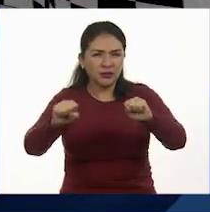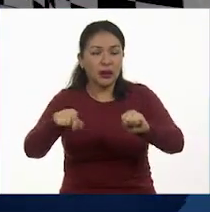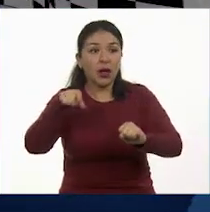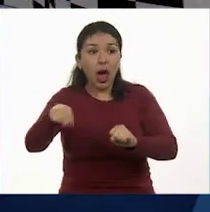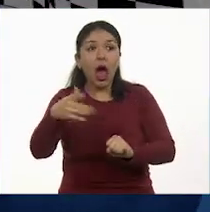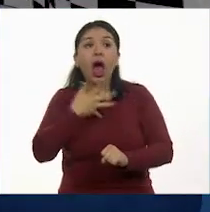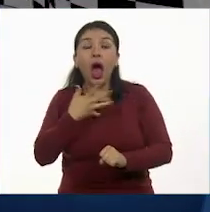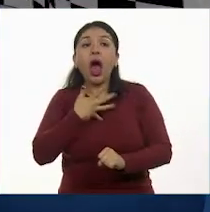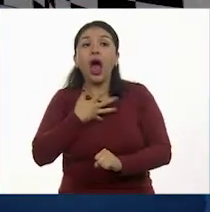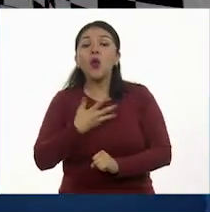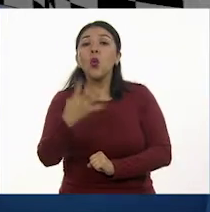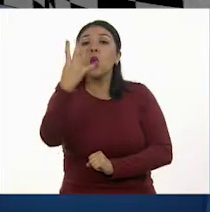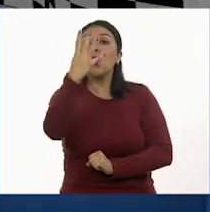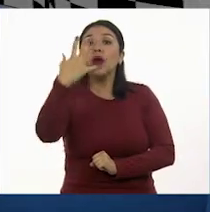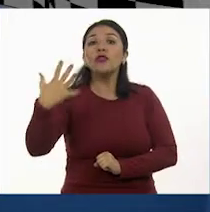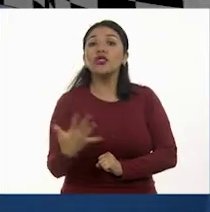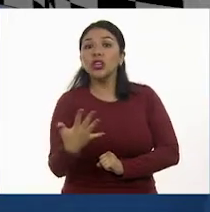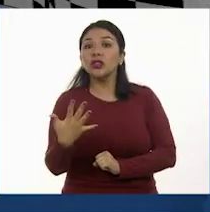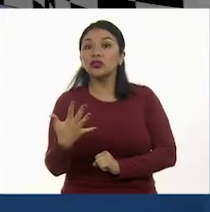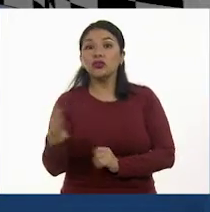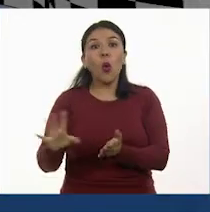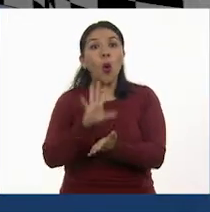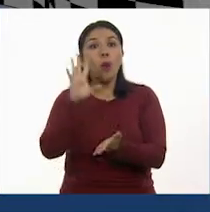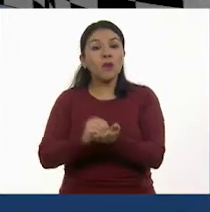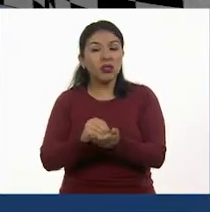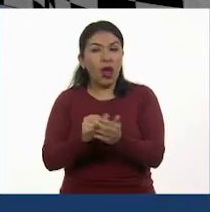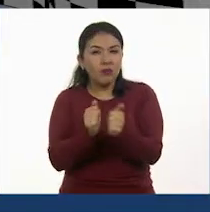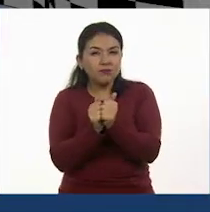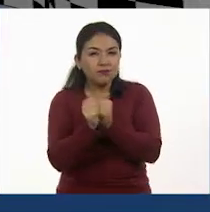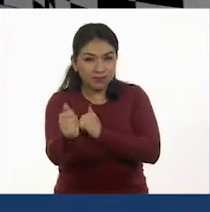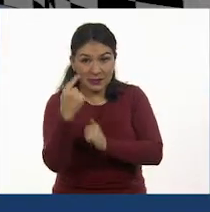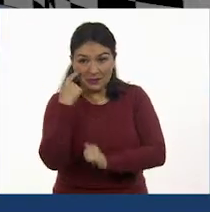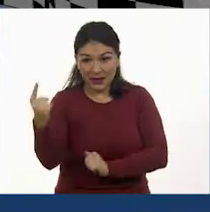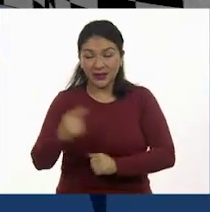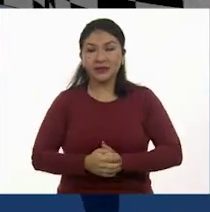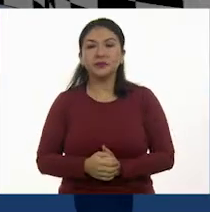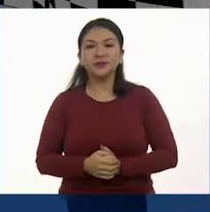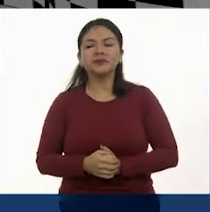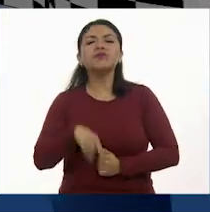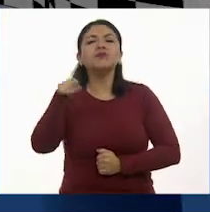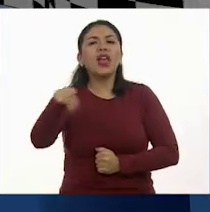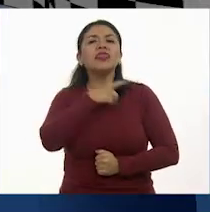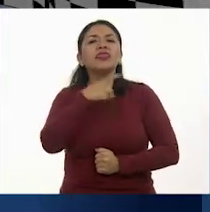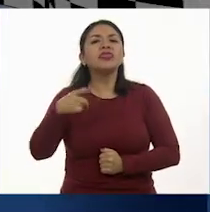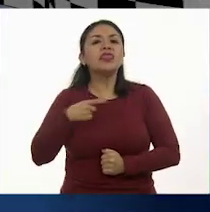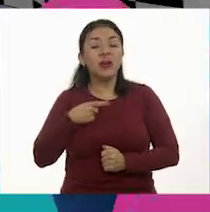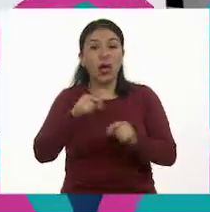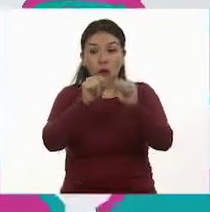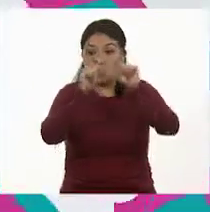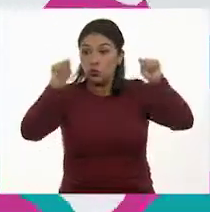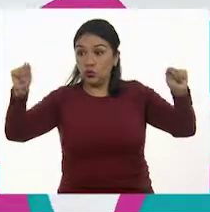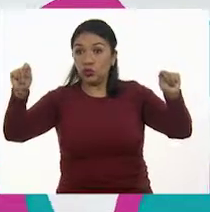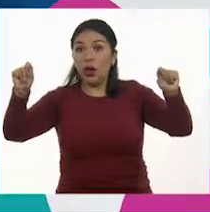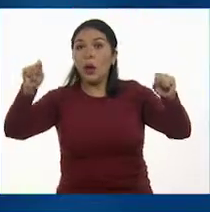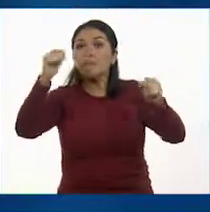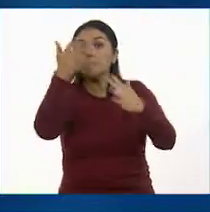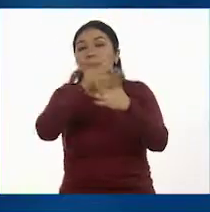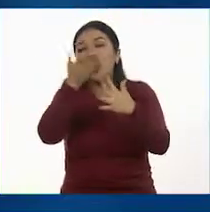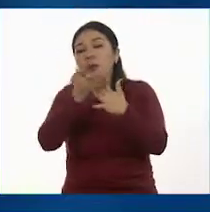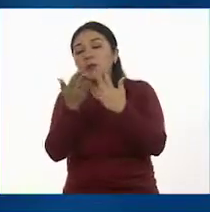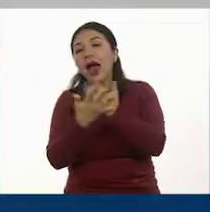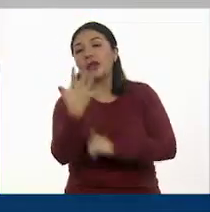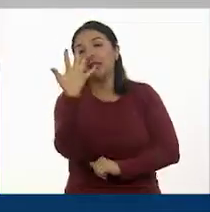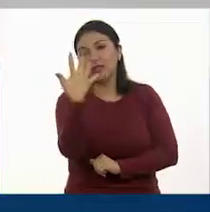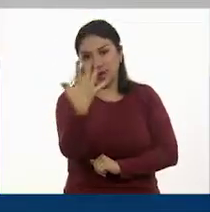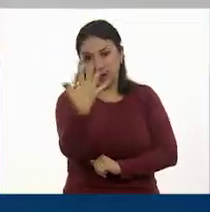cuatro quintos del total de la carrera. ¿En cuántas partes vamos a tener que dividir nuestro entero? En cinco. En cinco.